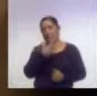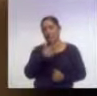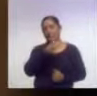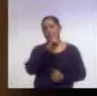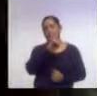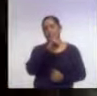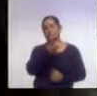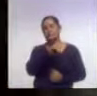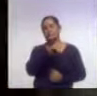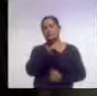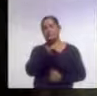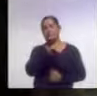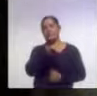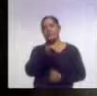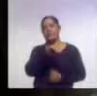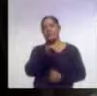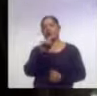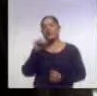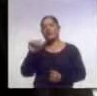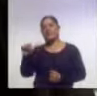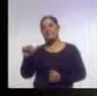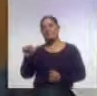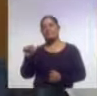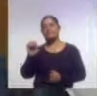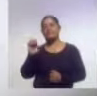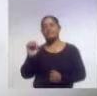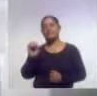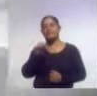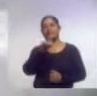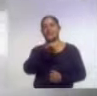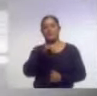Mónica Bailón, Mariana Lobera, Ahora Noticias.